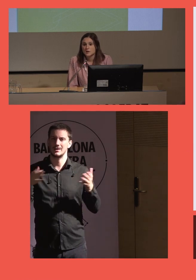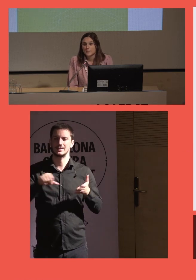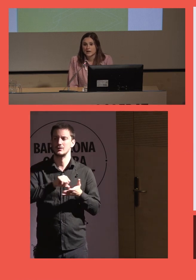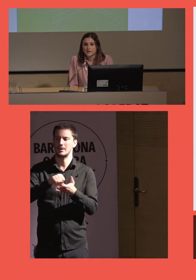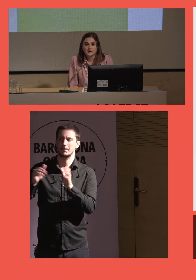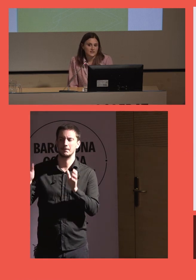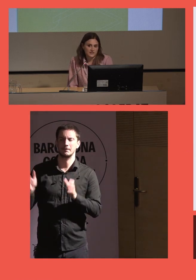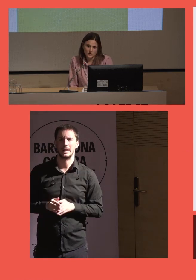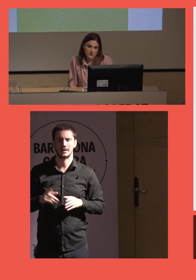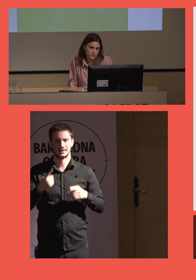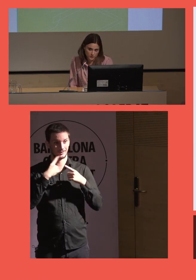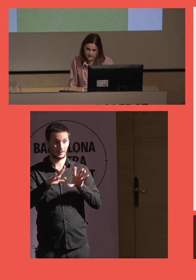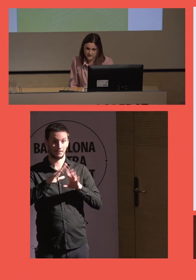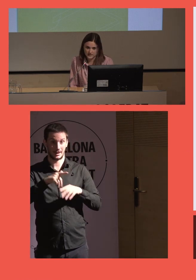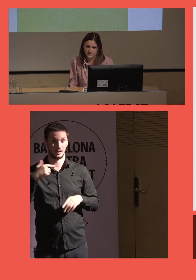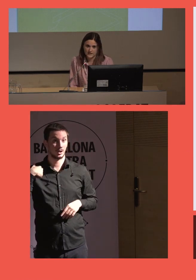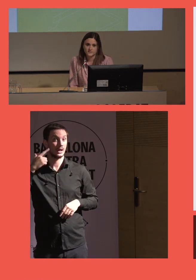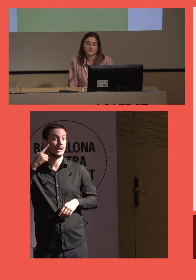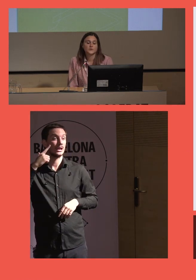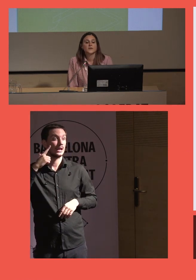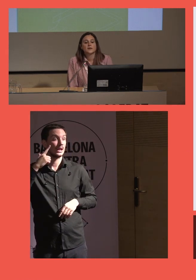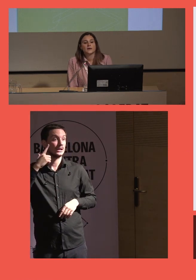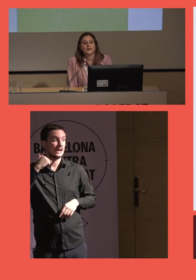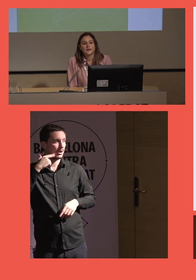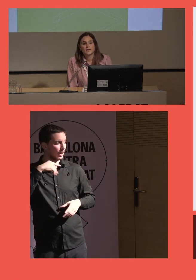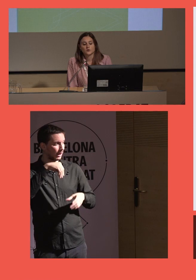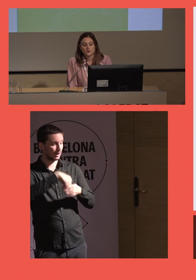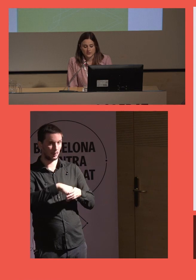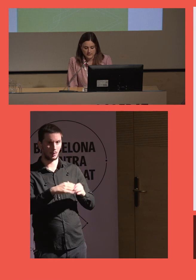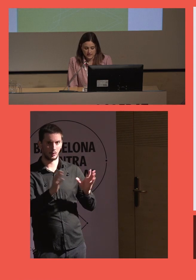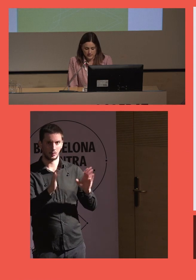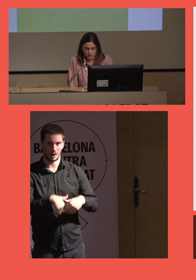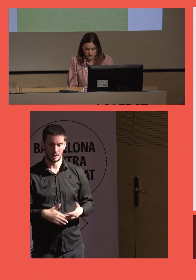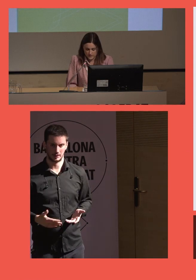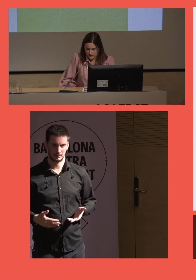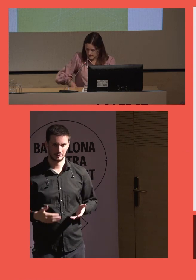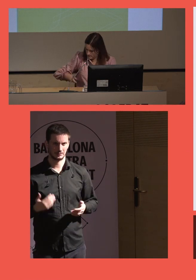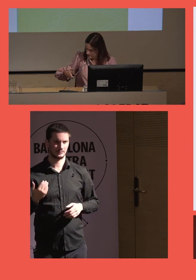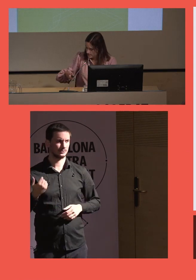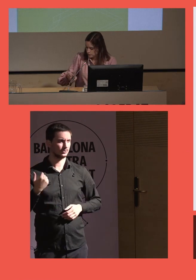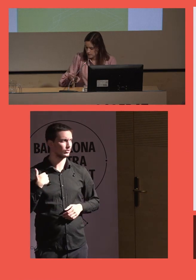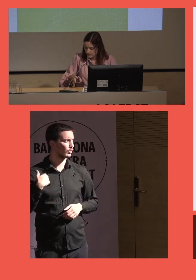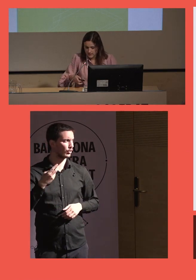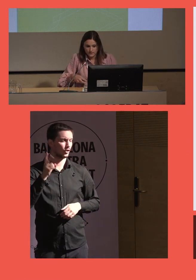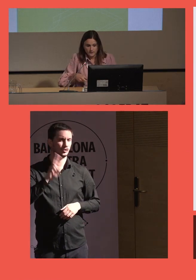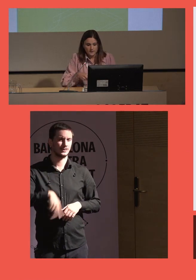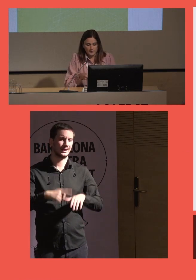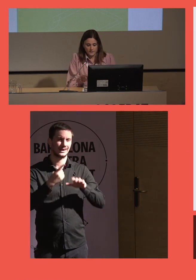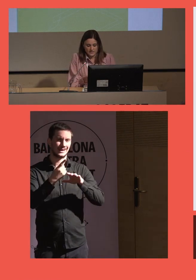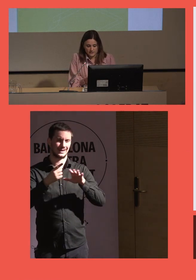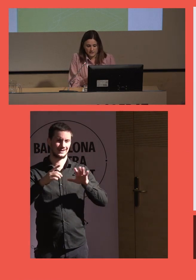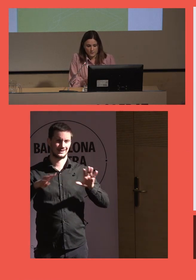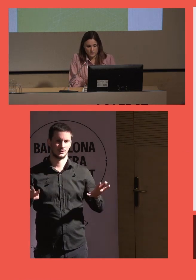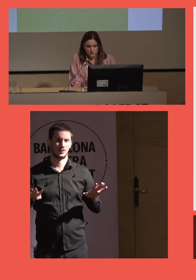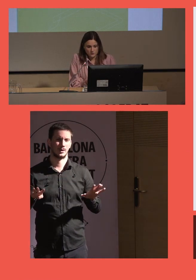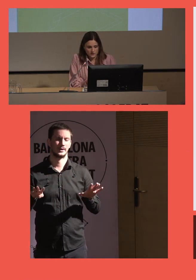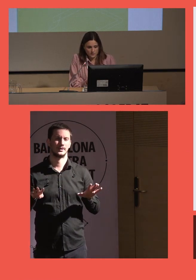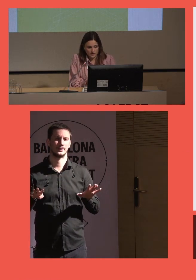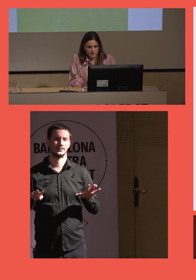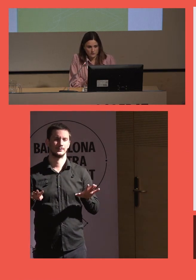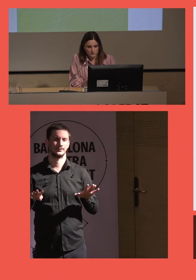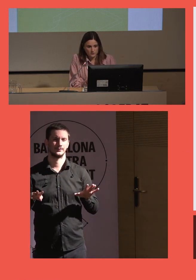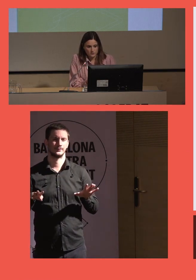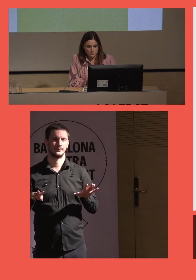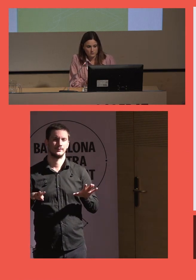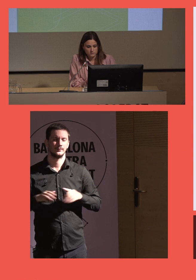pequeñas, parecía que en Teruel no existía, ¿no? Nosotras en 2019 presentamos con